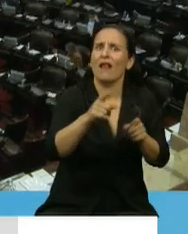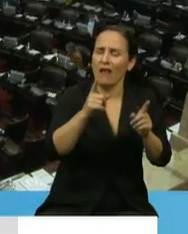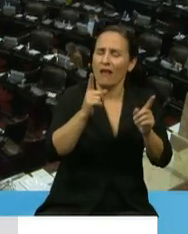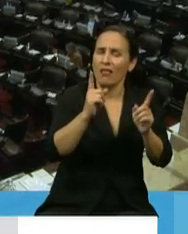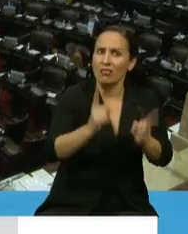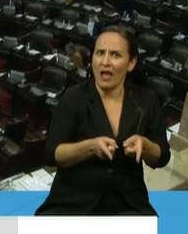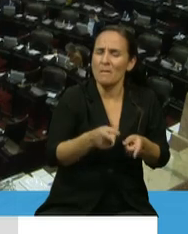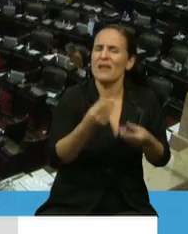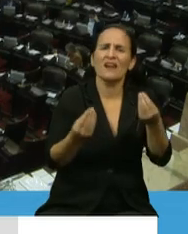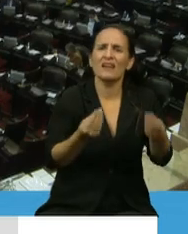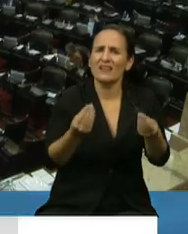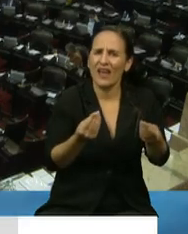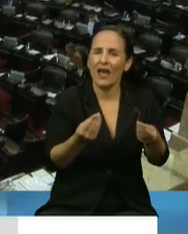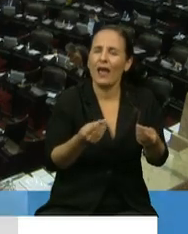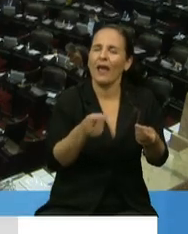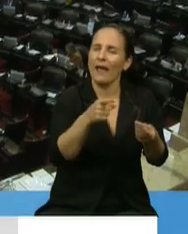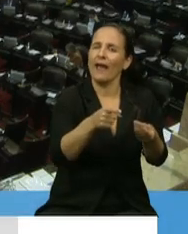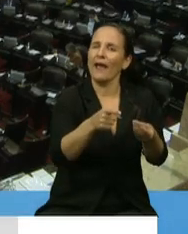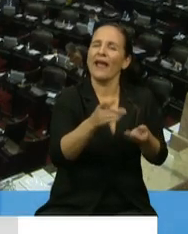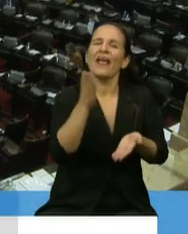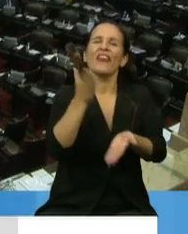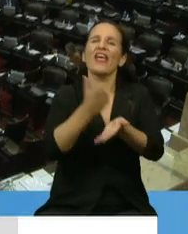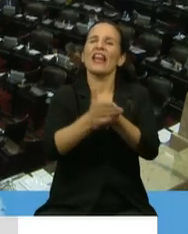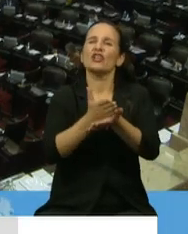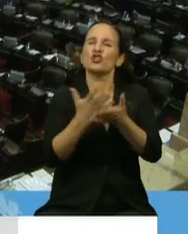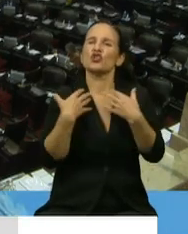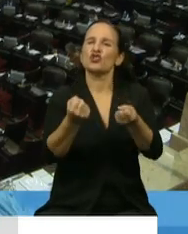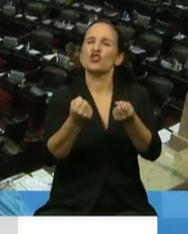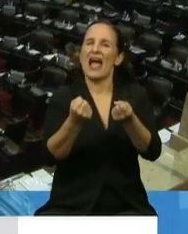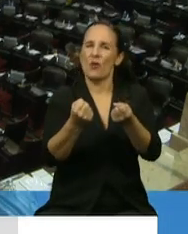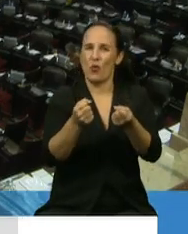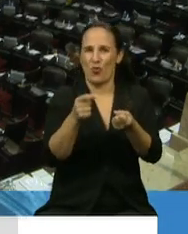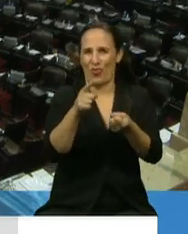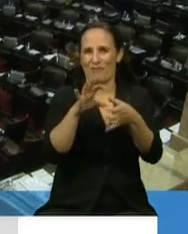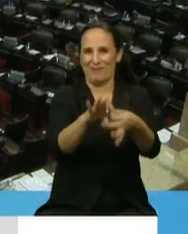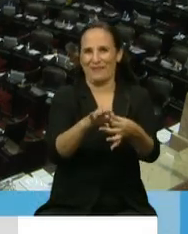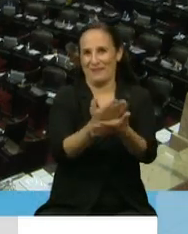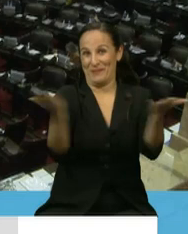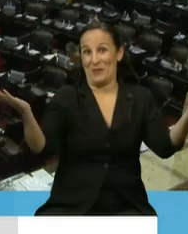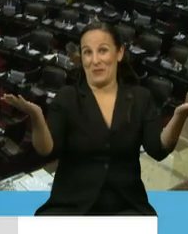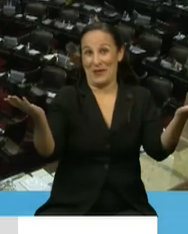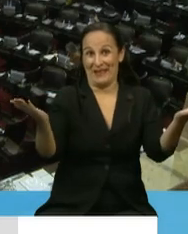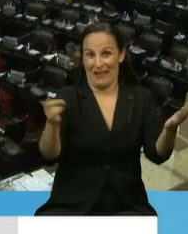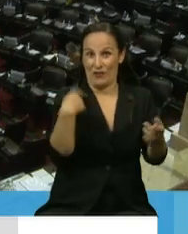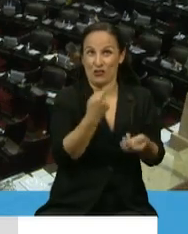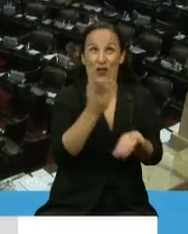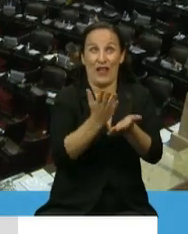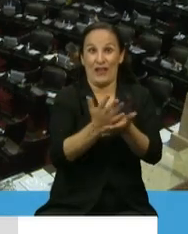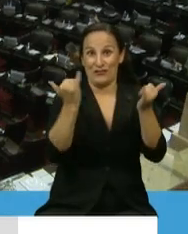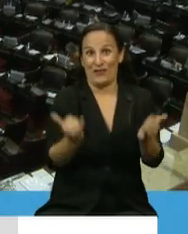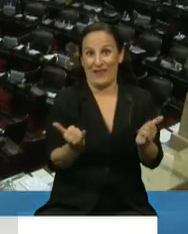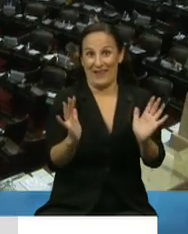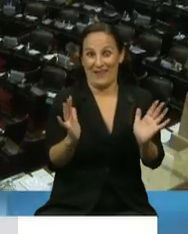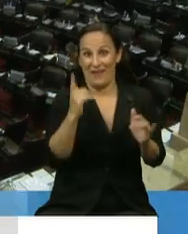posibilidad de contar con el derecho a la salud en la fase pública que tenemos como argentinos y argentinas. Me parece que